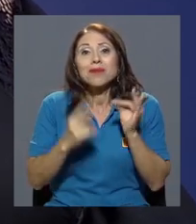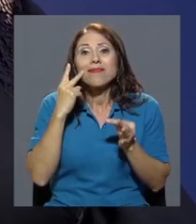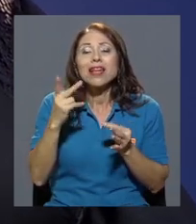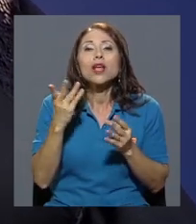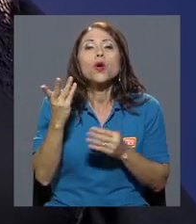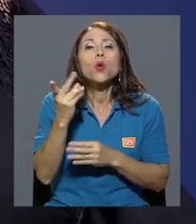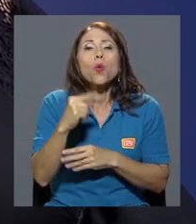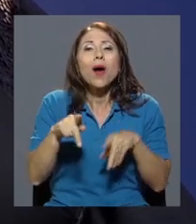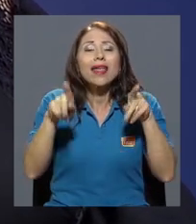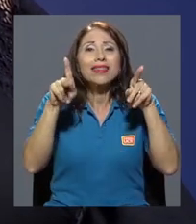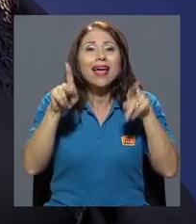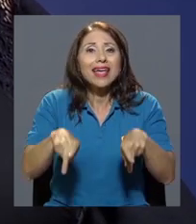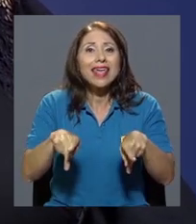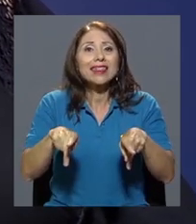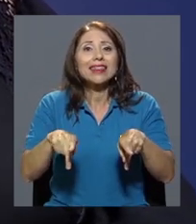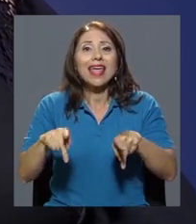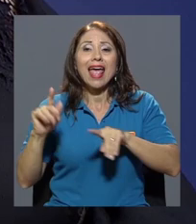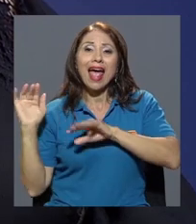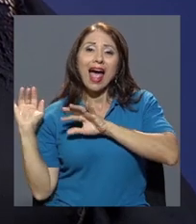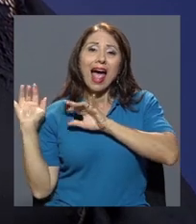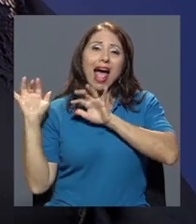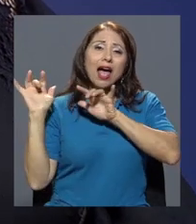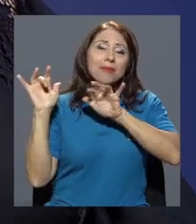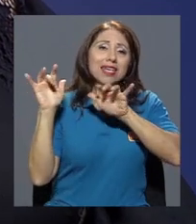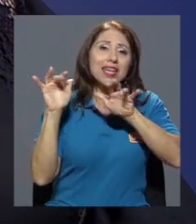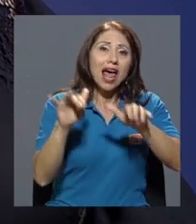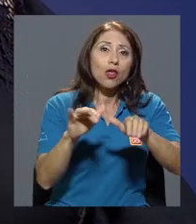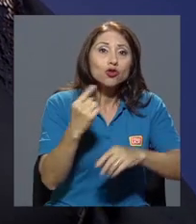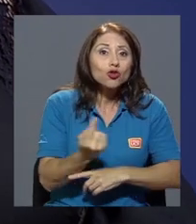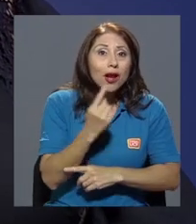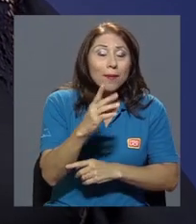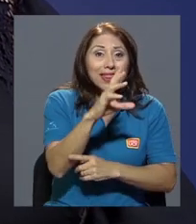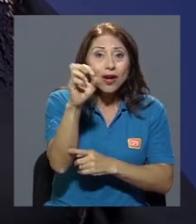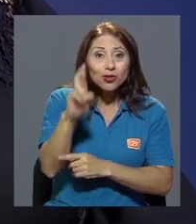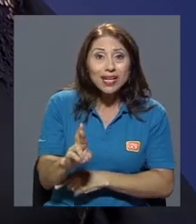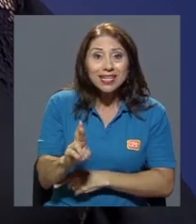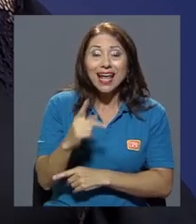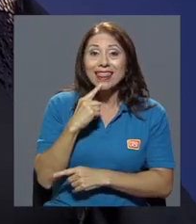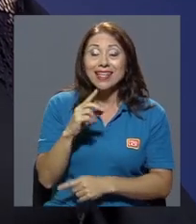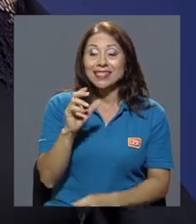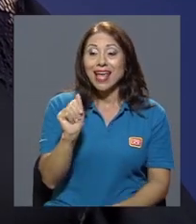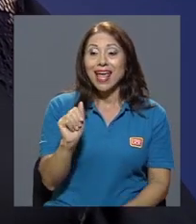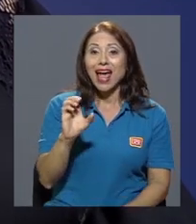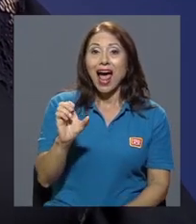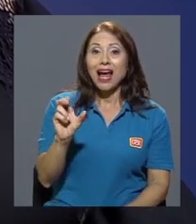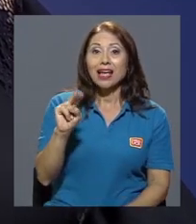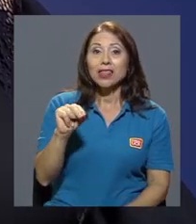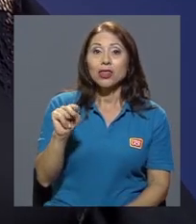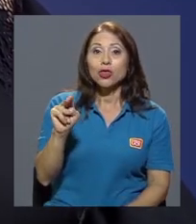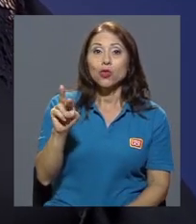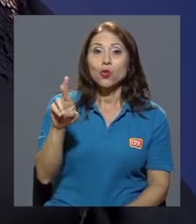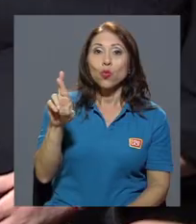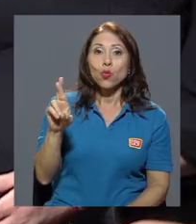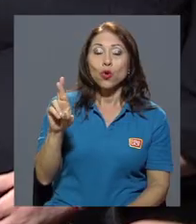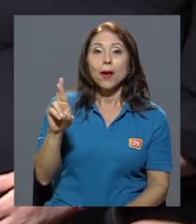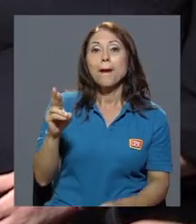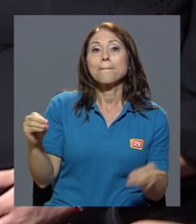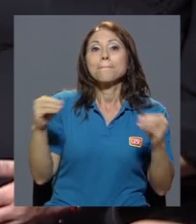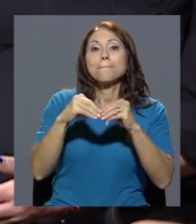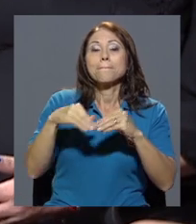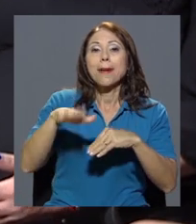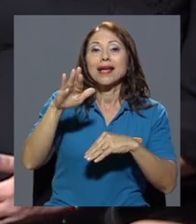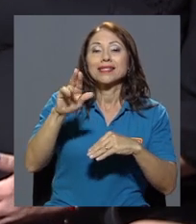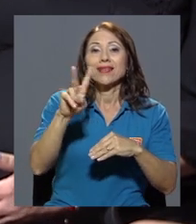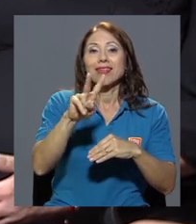ha migrado solo en el tema de Costa Rica, según ACNUR, ¿verdad? Hay más de 23 mil personas hasta julio de este